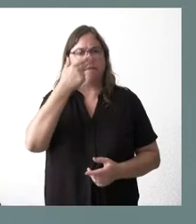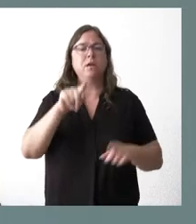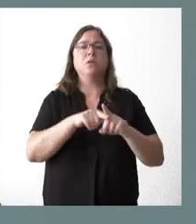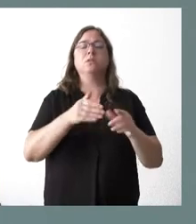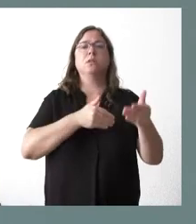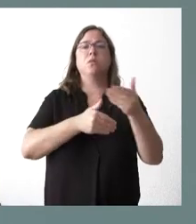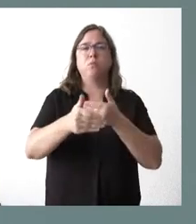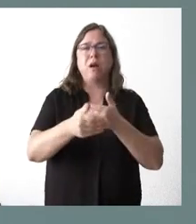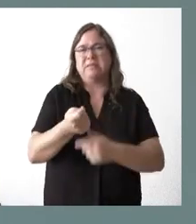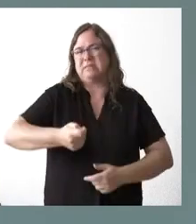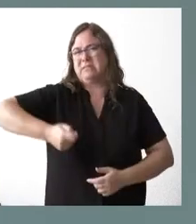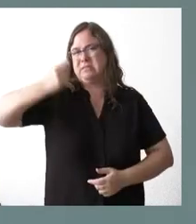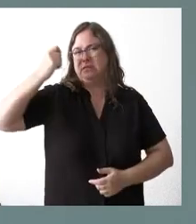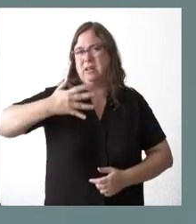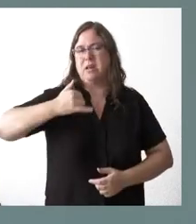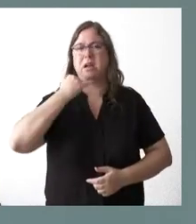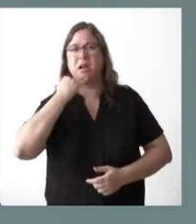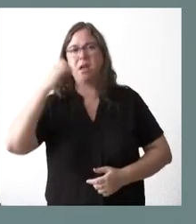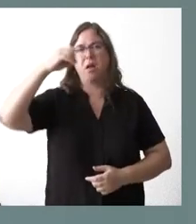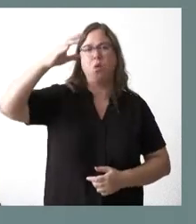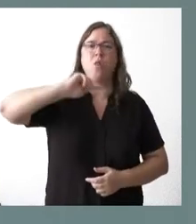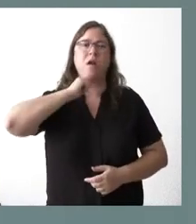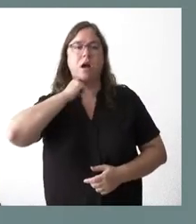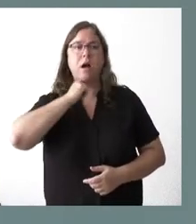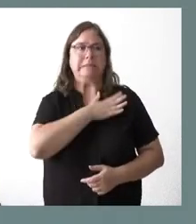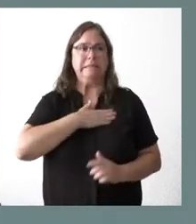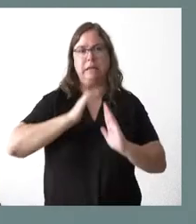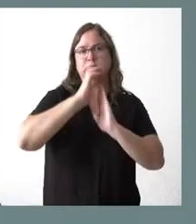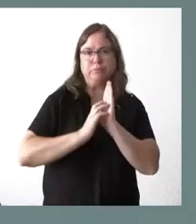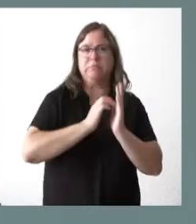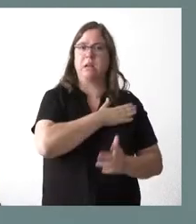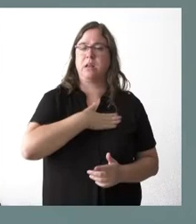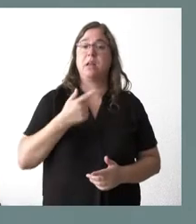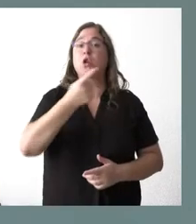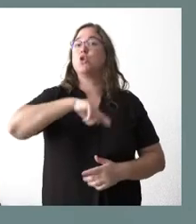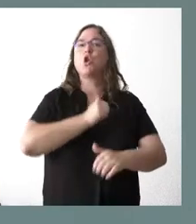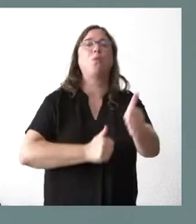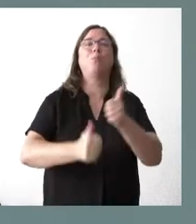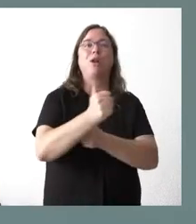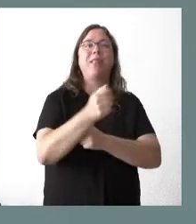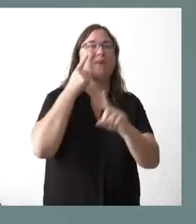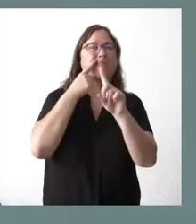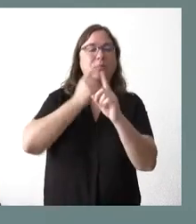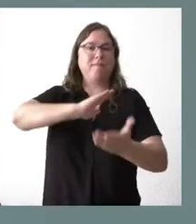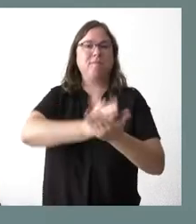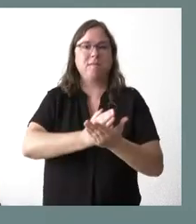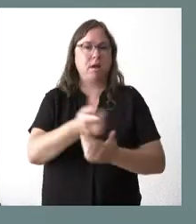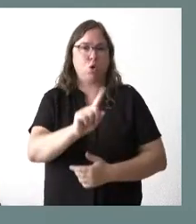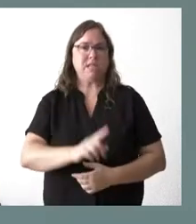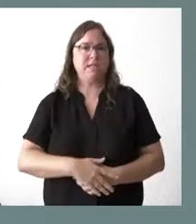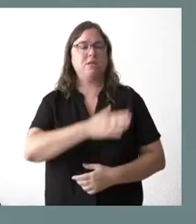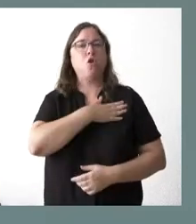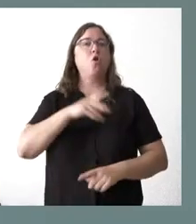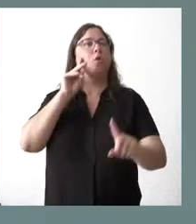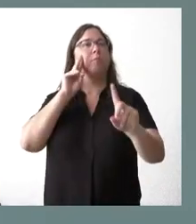elevado del coste energético de reducir energía. Nuestra prioridad, como les digo, no es sancionar. No es ver este